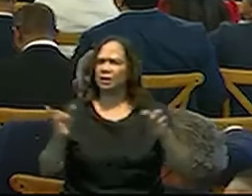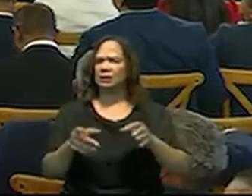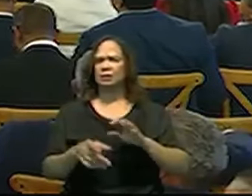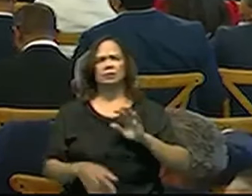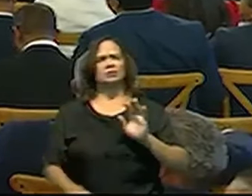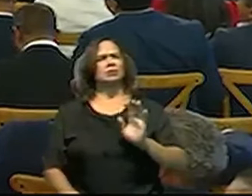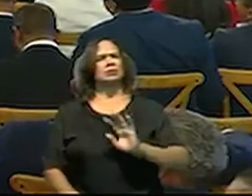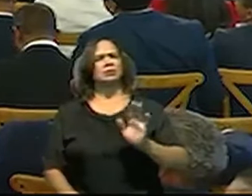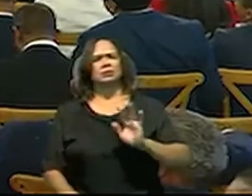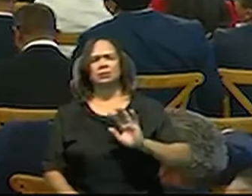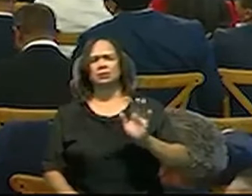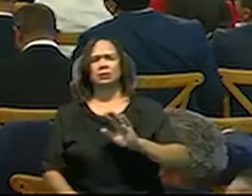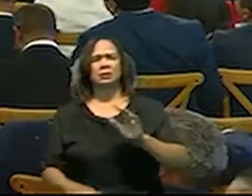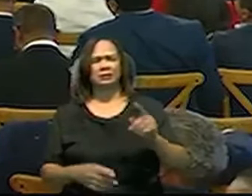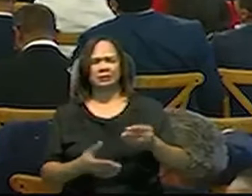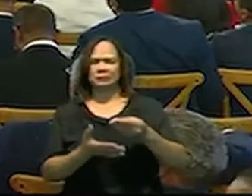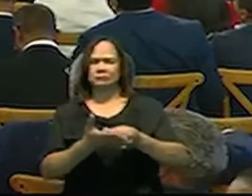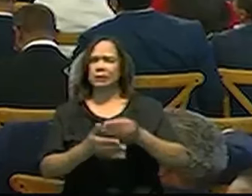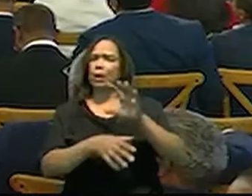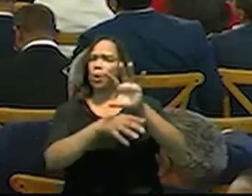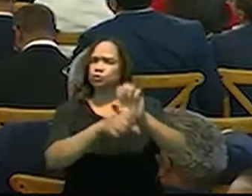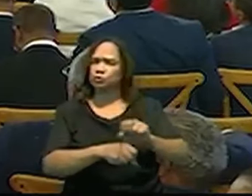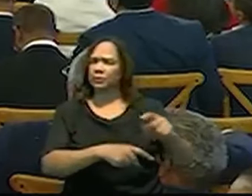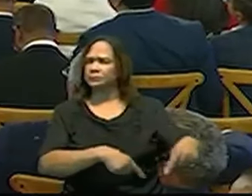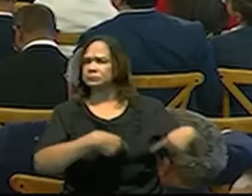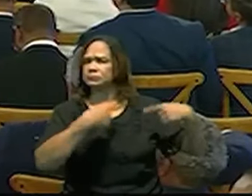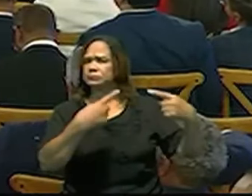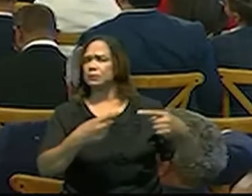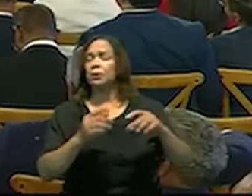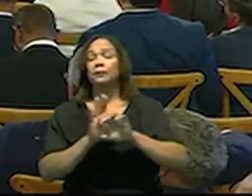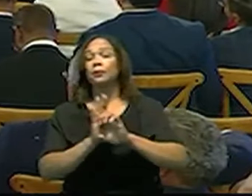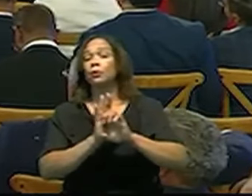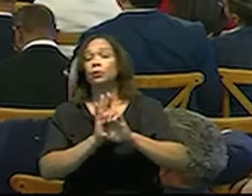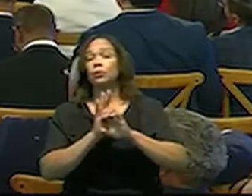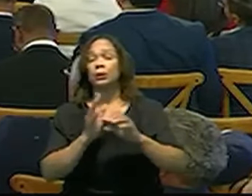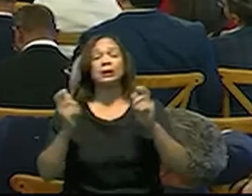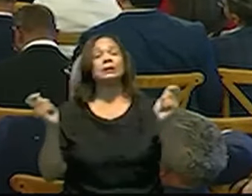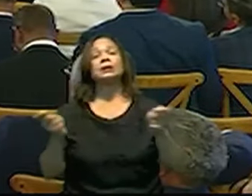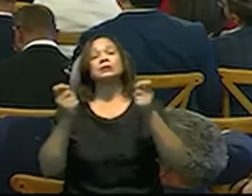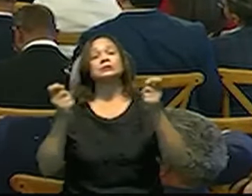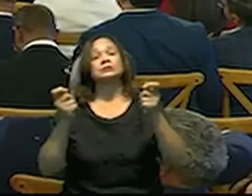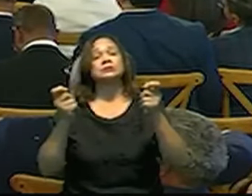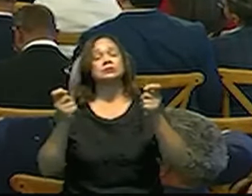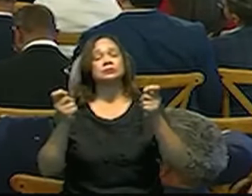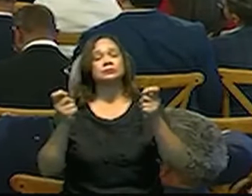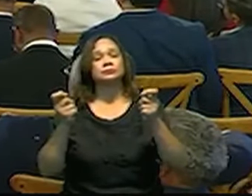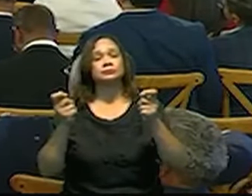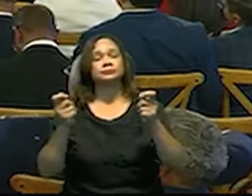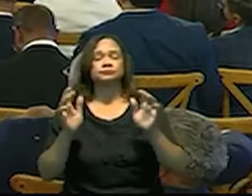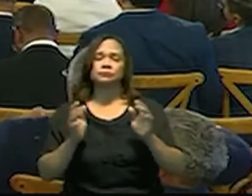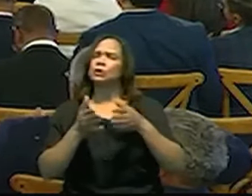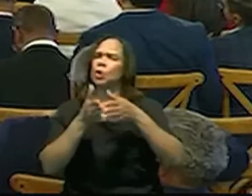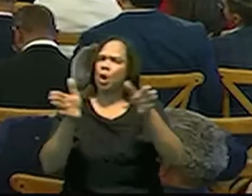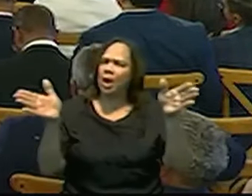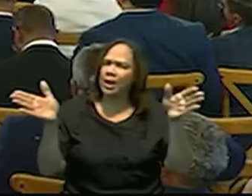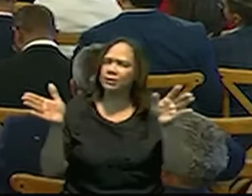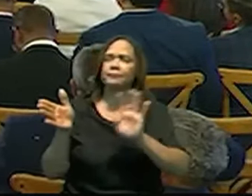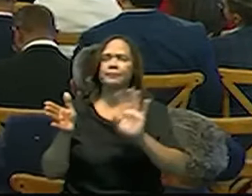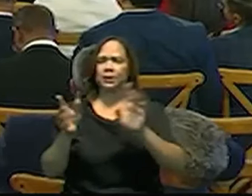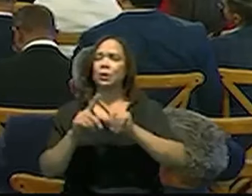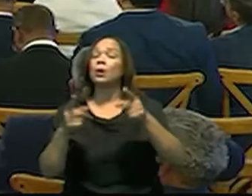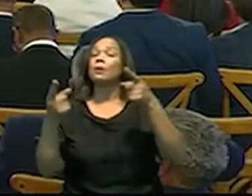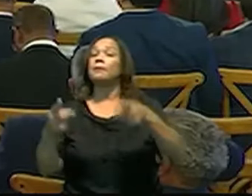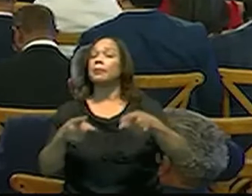ha sido costumbre, por ejemplo, la celebración, ojo, no es generalizado, pero